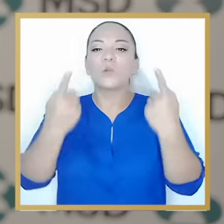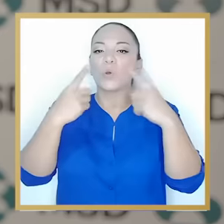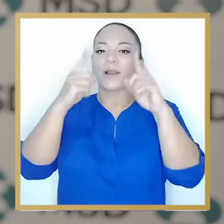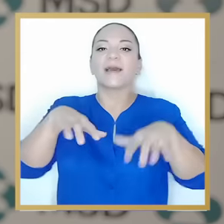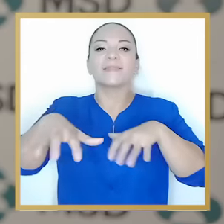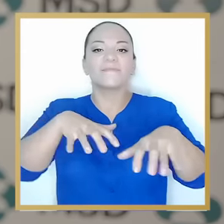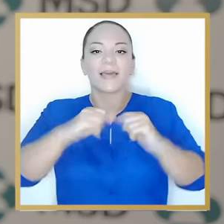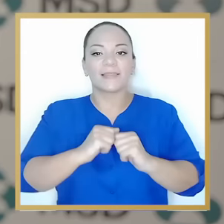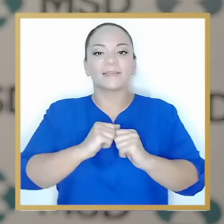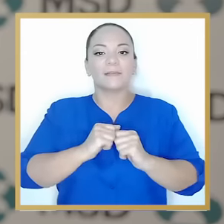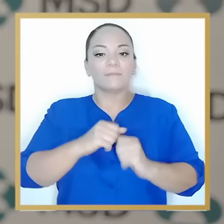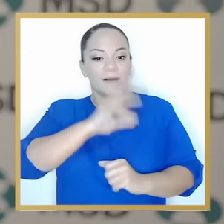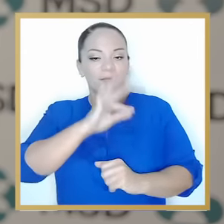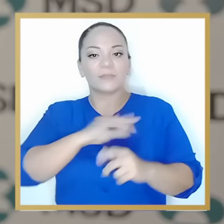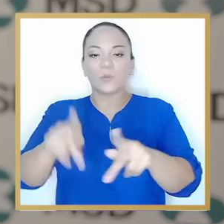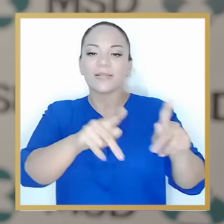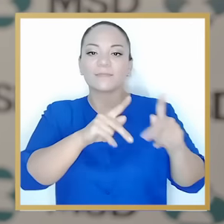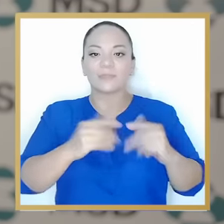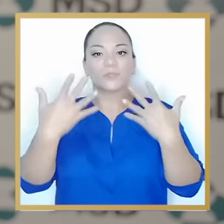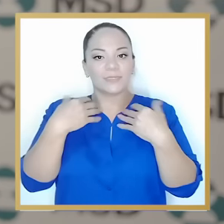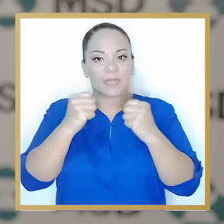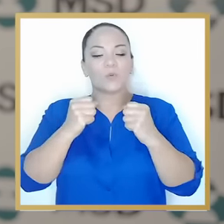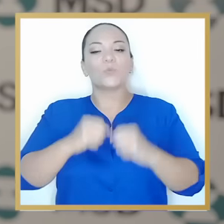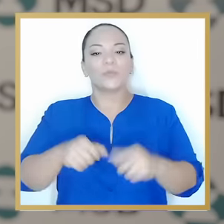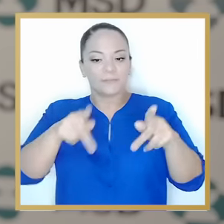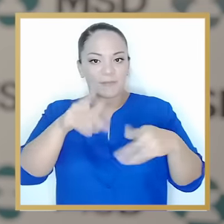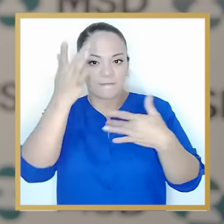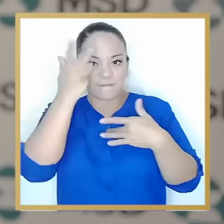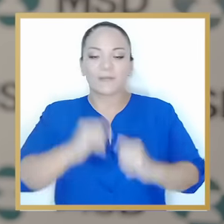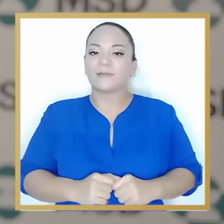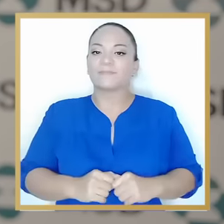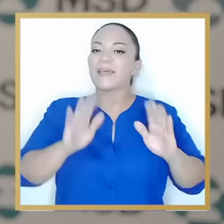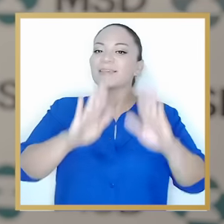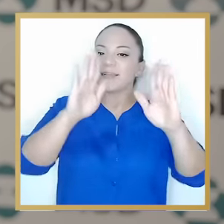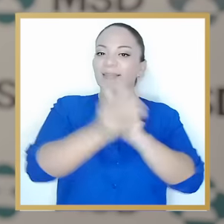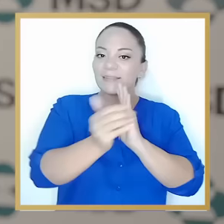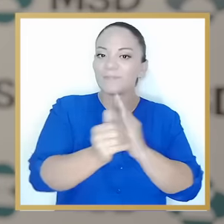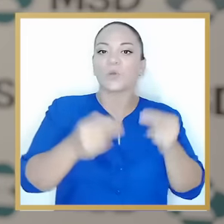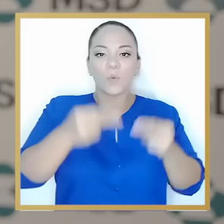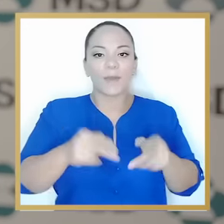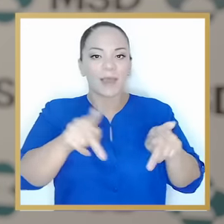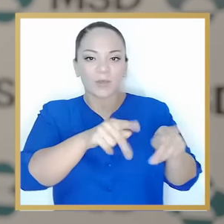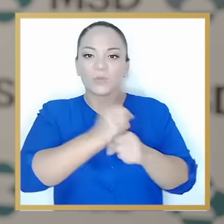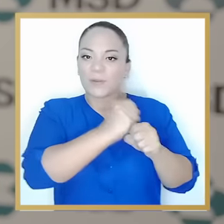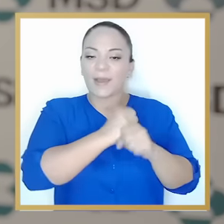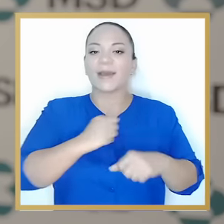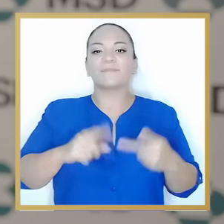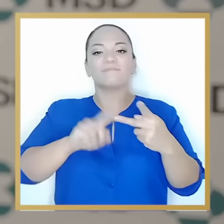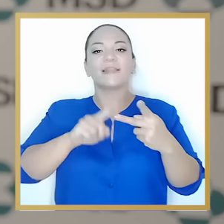realización de actividades en pro de la salud y el bienestar de los pacientes. Excelente capital humano,